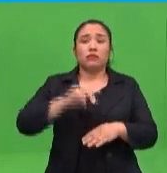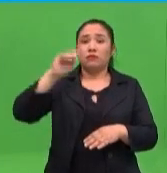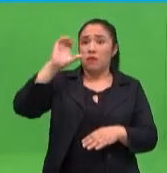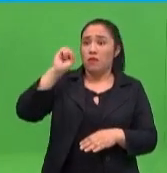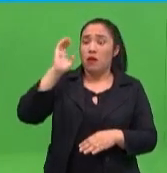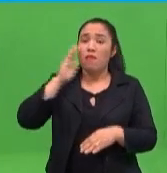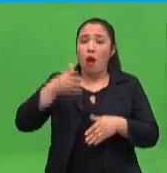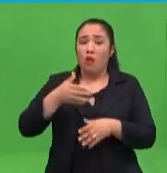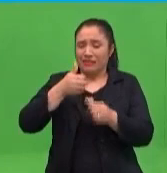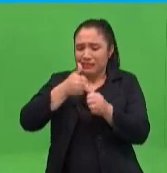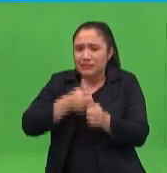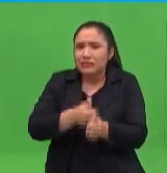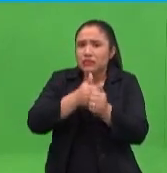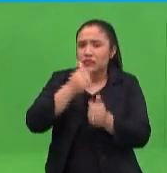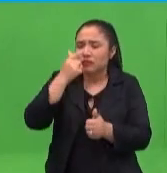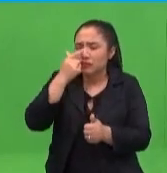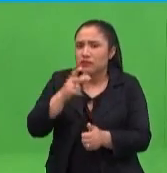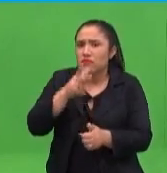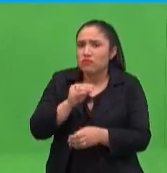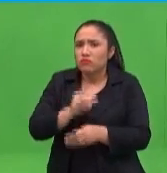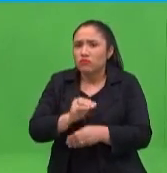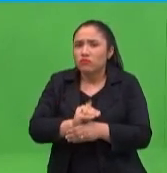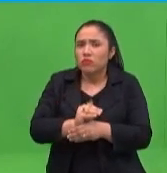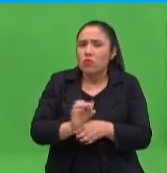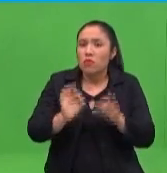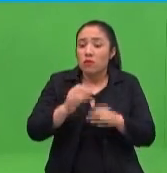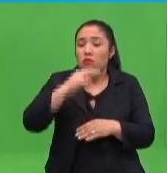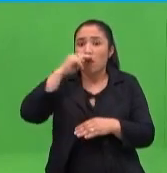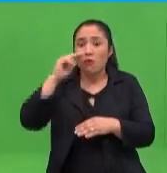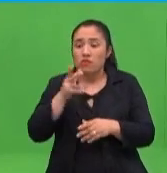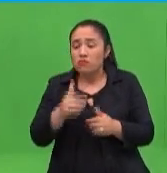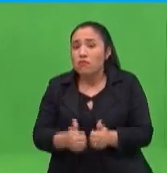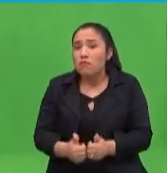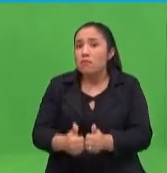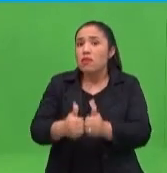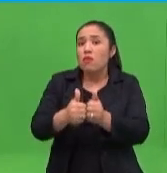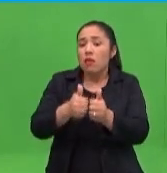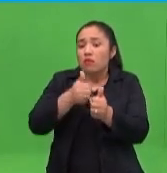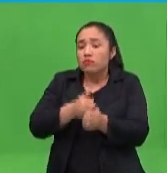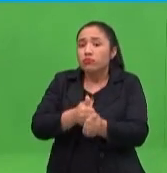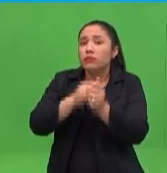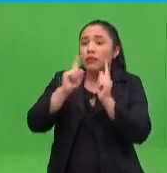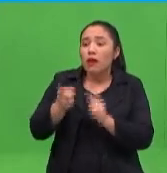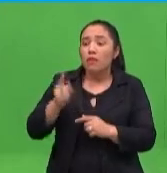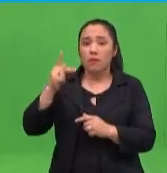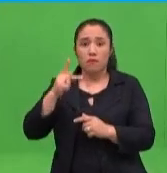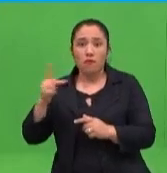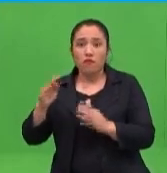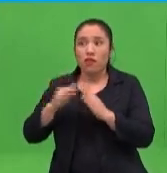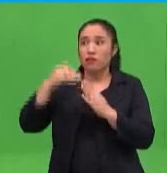de una manera muy inteligente y tienen que hacerlo así en la educación de sus hijos, acompañados por los maestros también desde su casa,